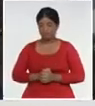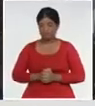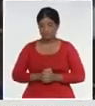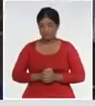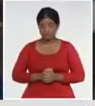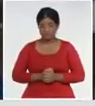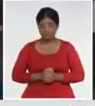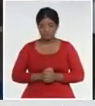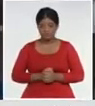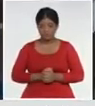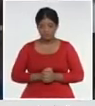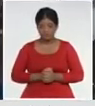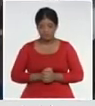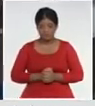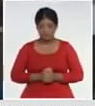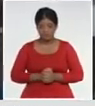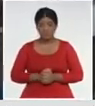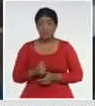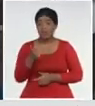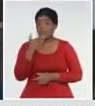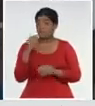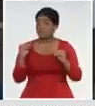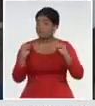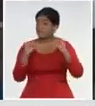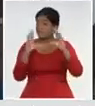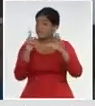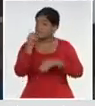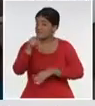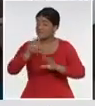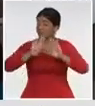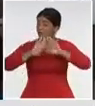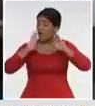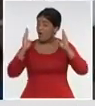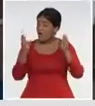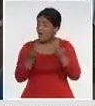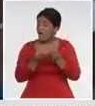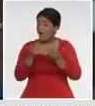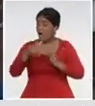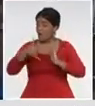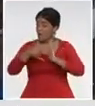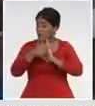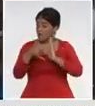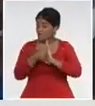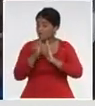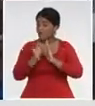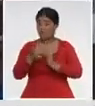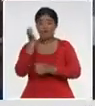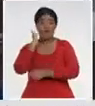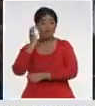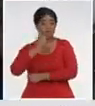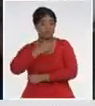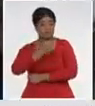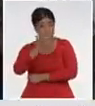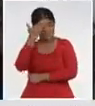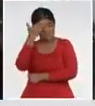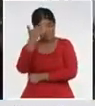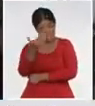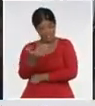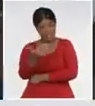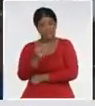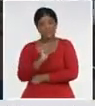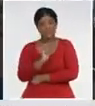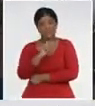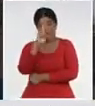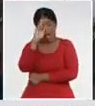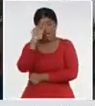Sí, Pepe, muy buenos días para ti y para toda la teleaudiencia que se conecta con la conferencia de prensa. Un saludo muy especial al doctor